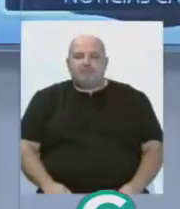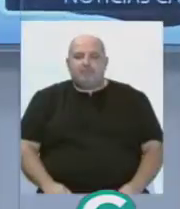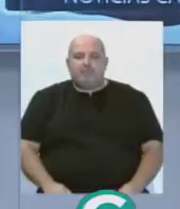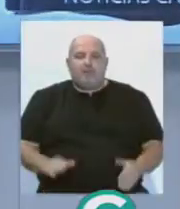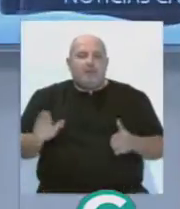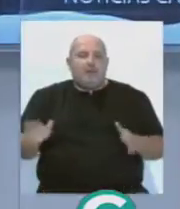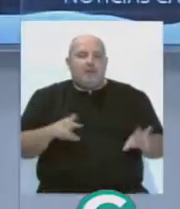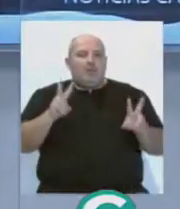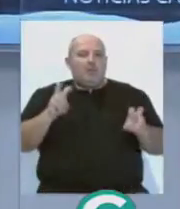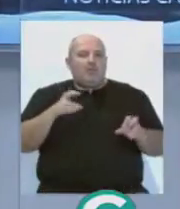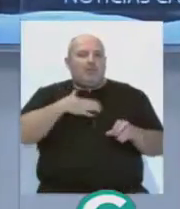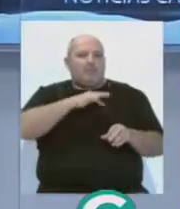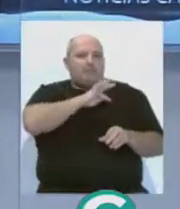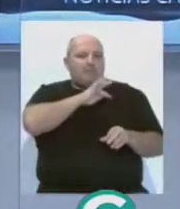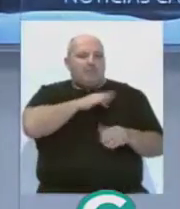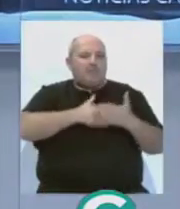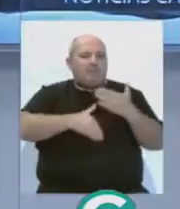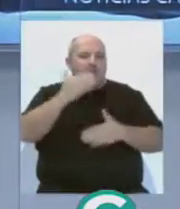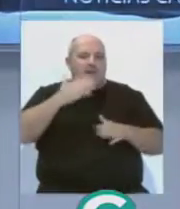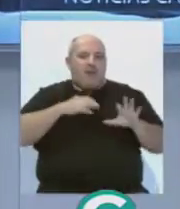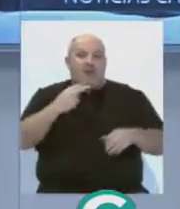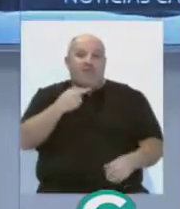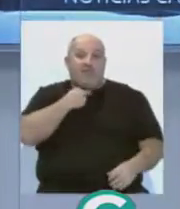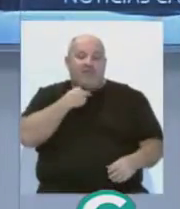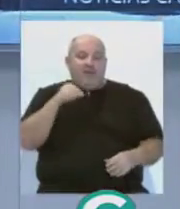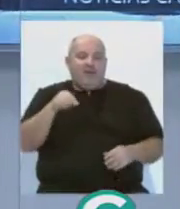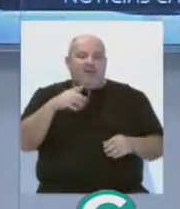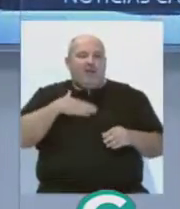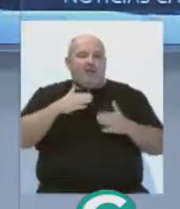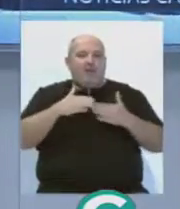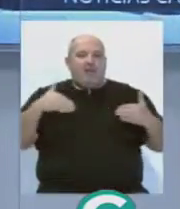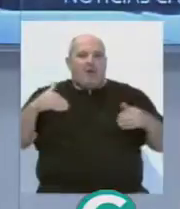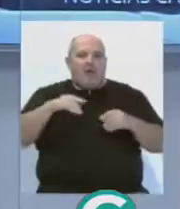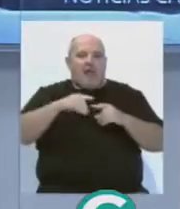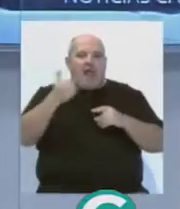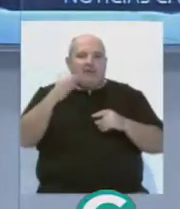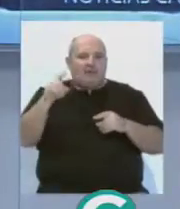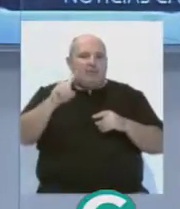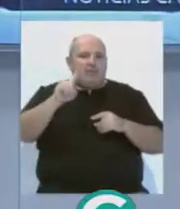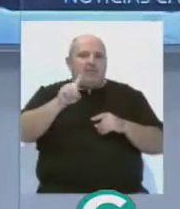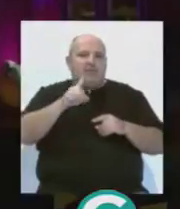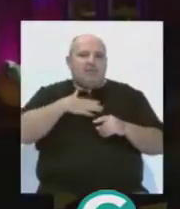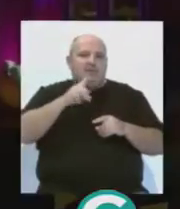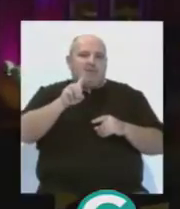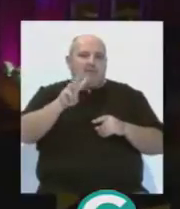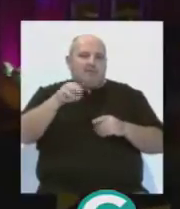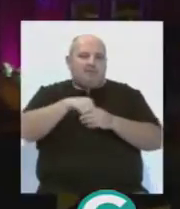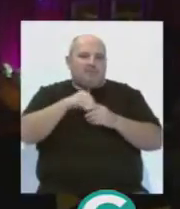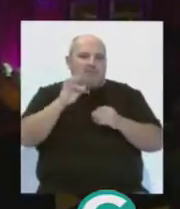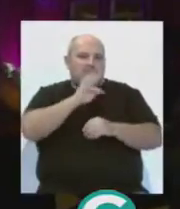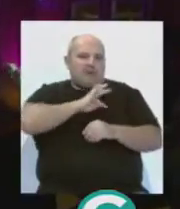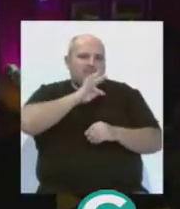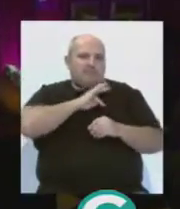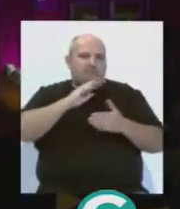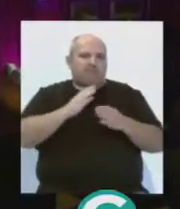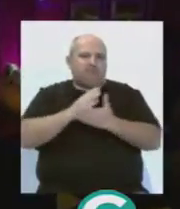Y nueva entrega de los premios del periódico caditano La Voz. El Parado del Atlántico acogió la celebración de la décimo tercera edición de los galardones